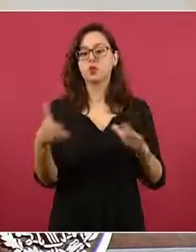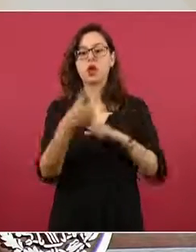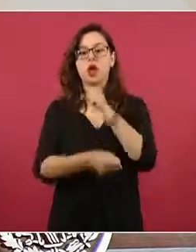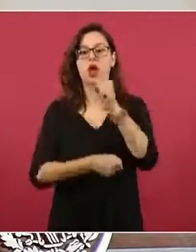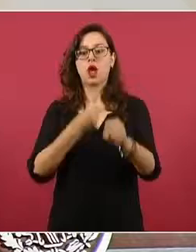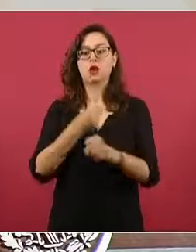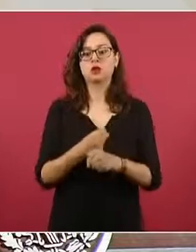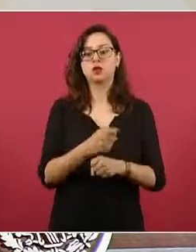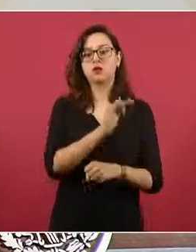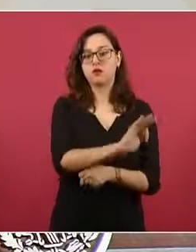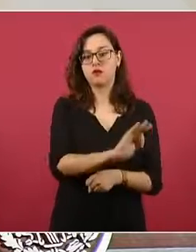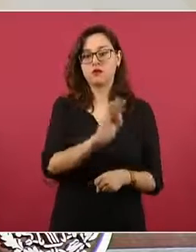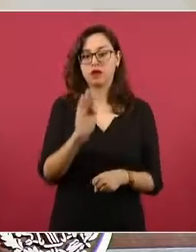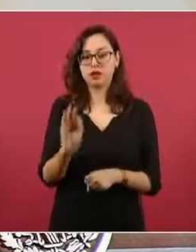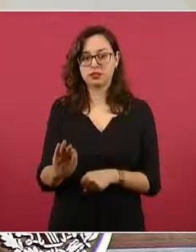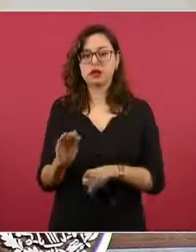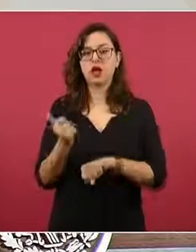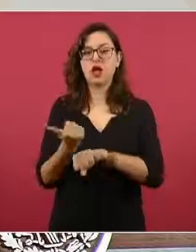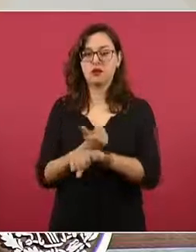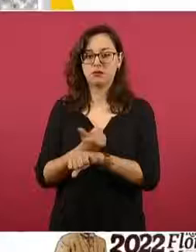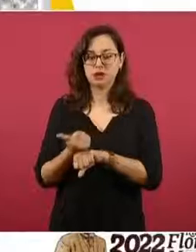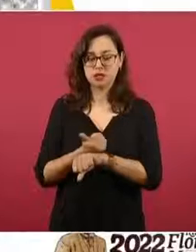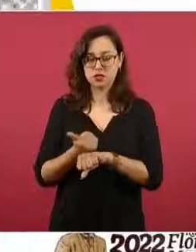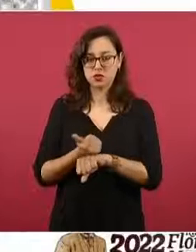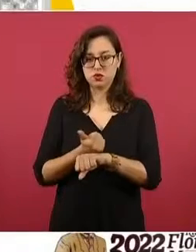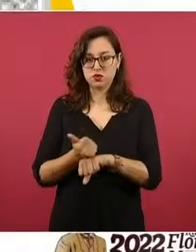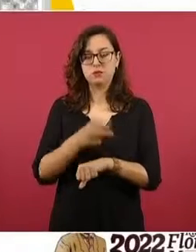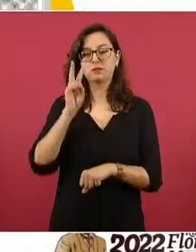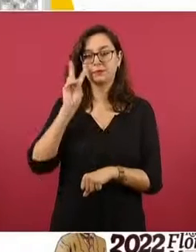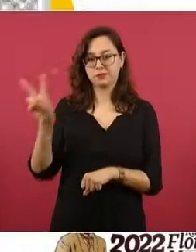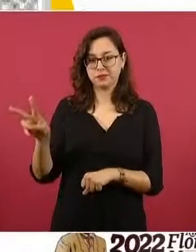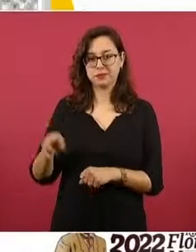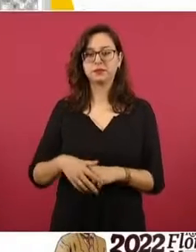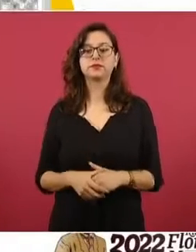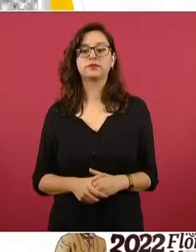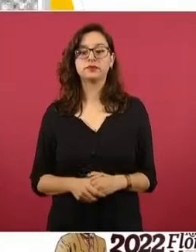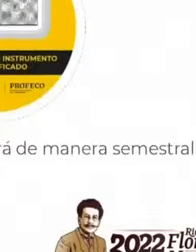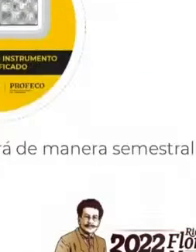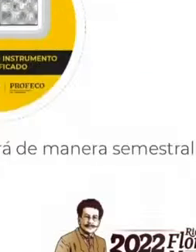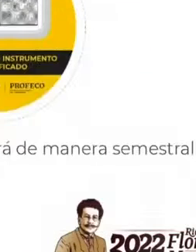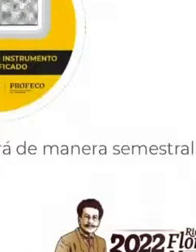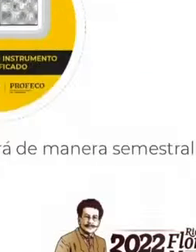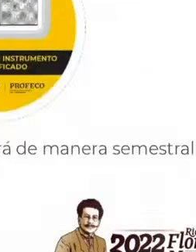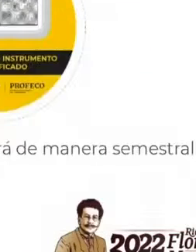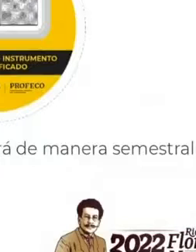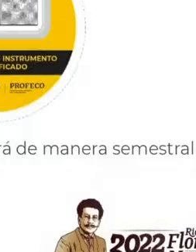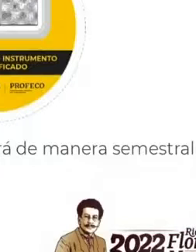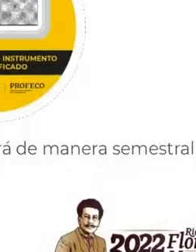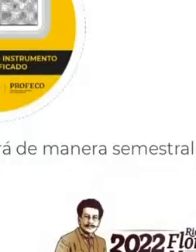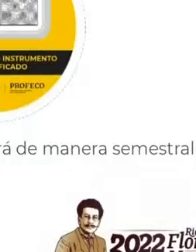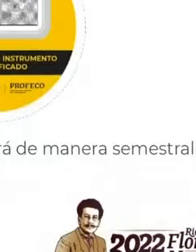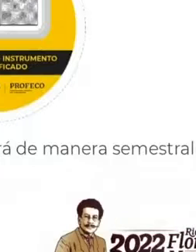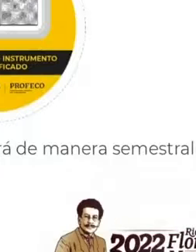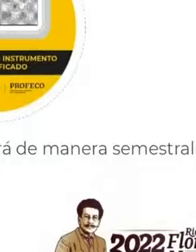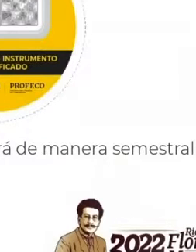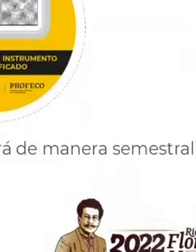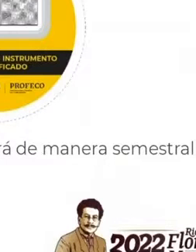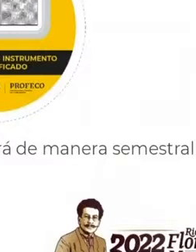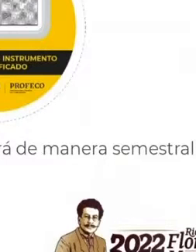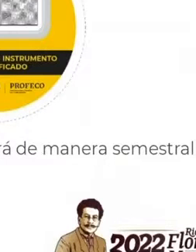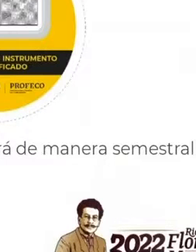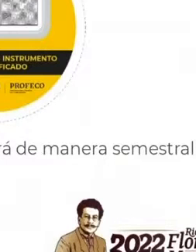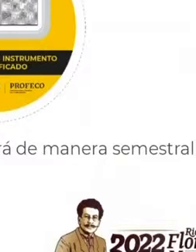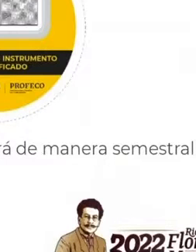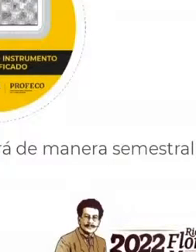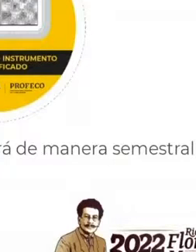calibrando y usaremos el color amarillo. Pero adicional a este pequeño sello estamos haciendo unas calcomanías más